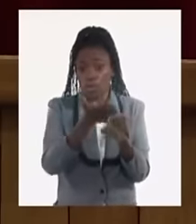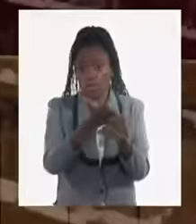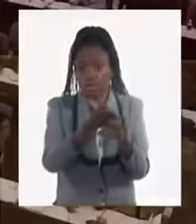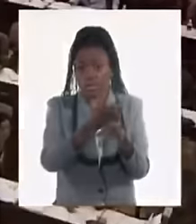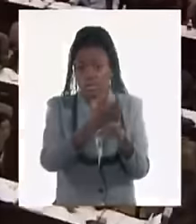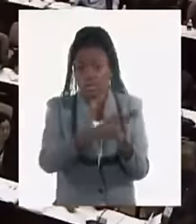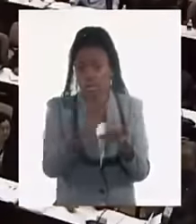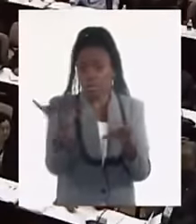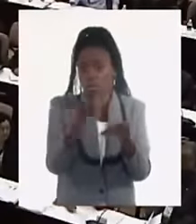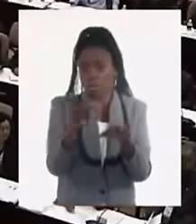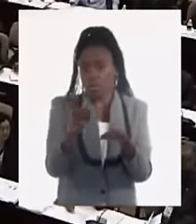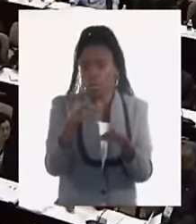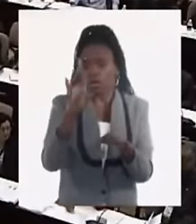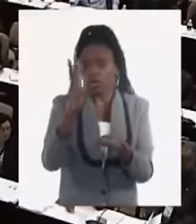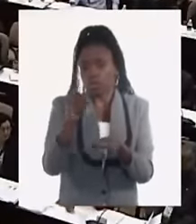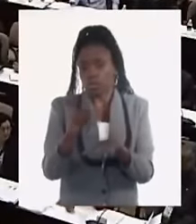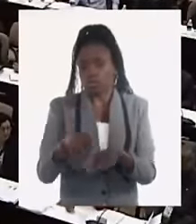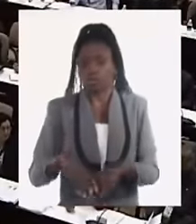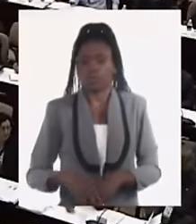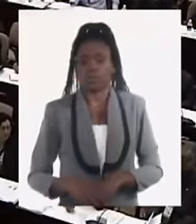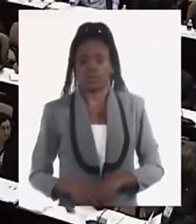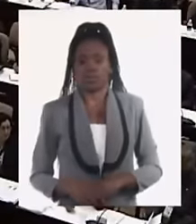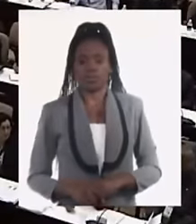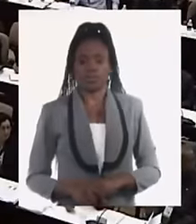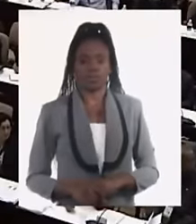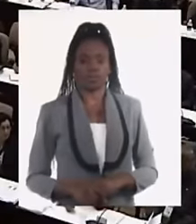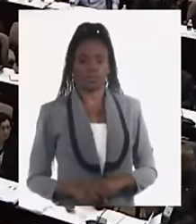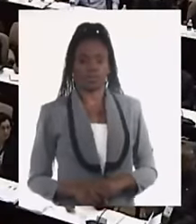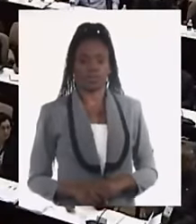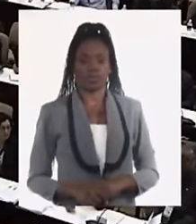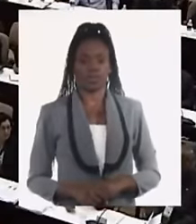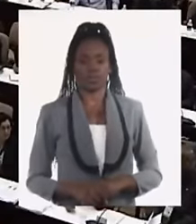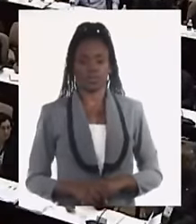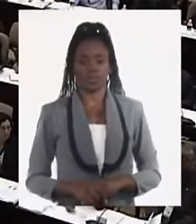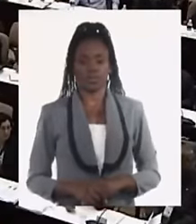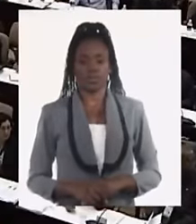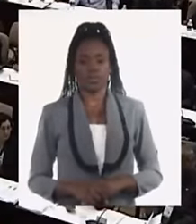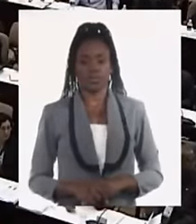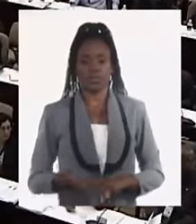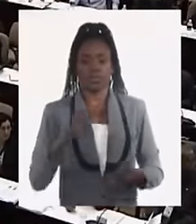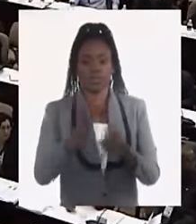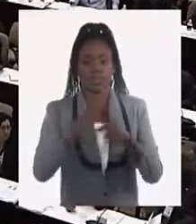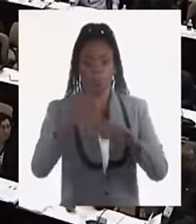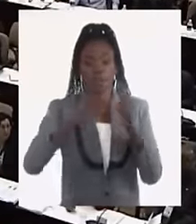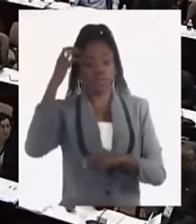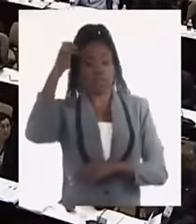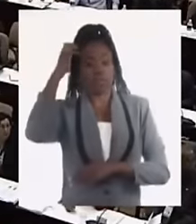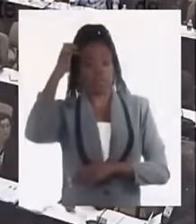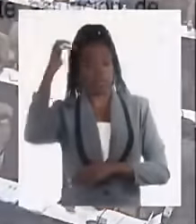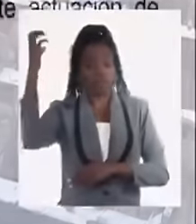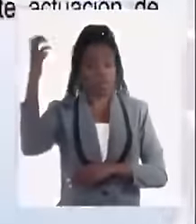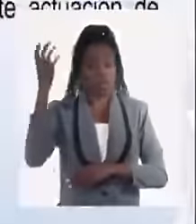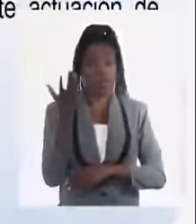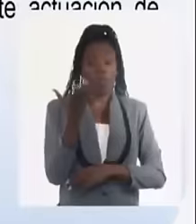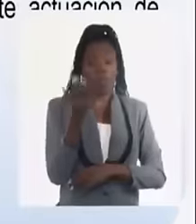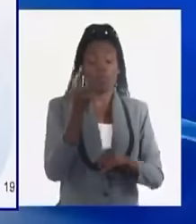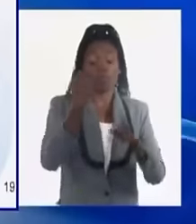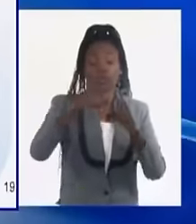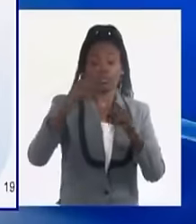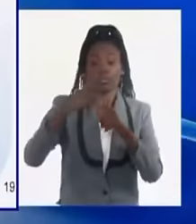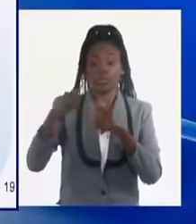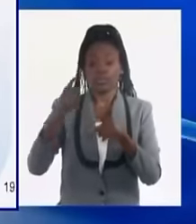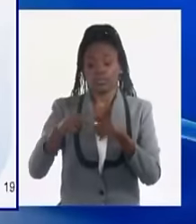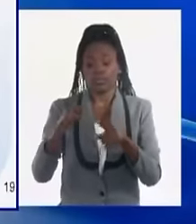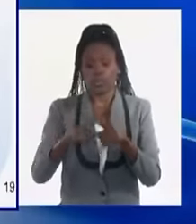igual resultado. La gestión del gobierno se ha ejercido en muchos casos con